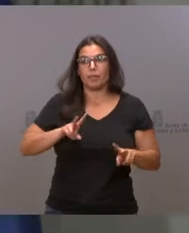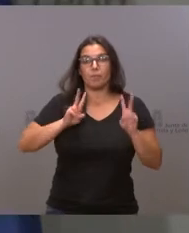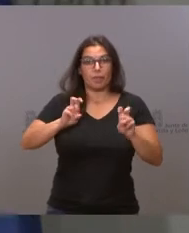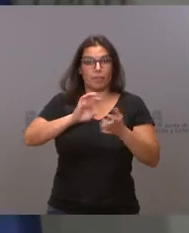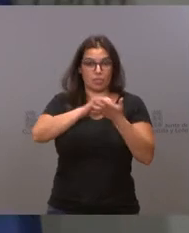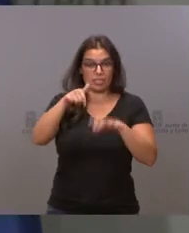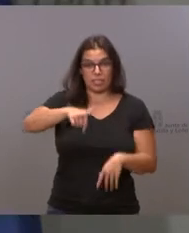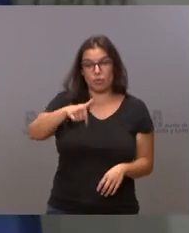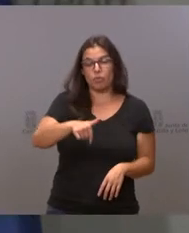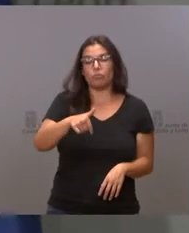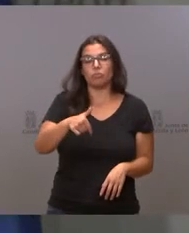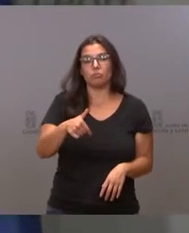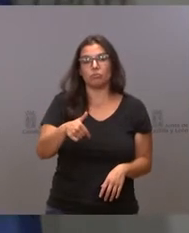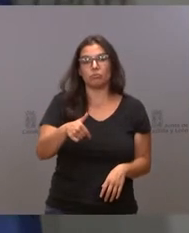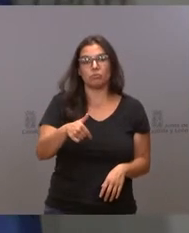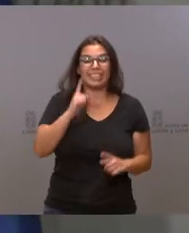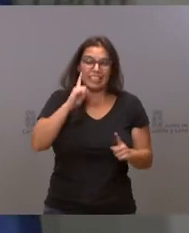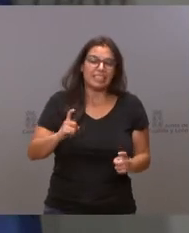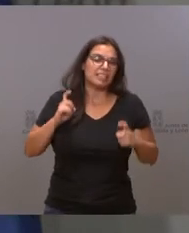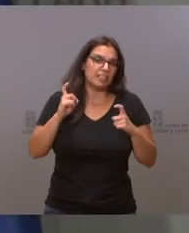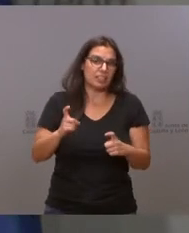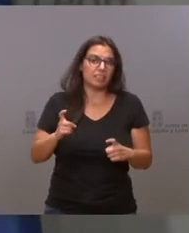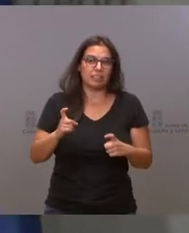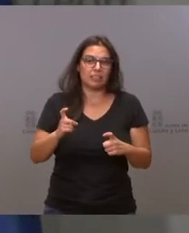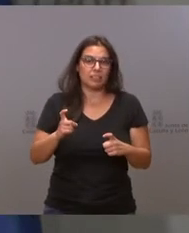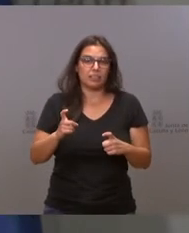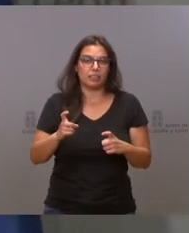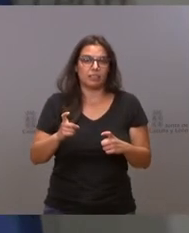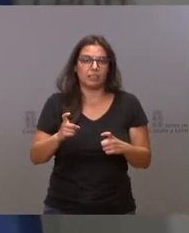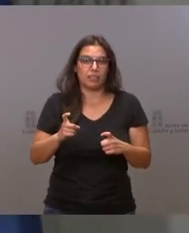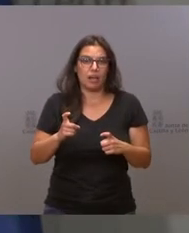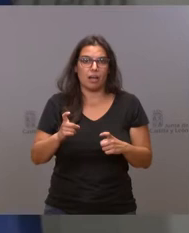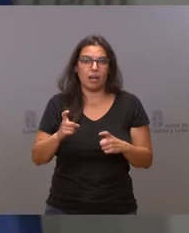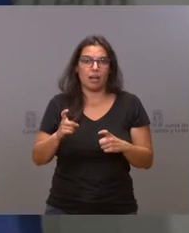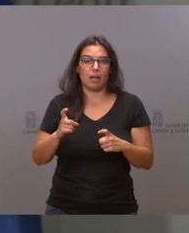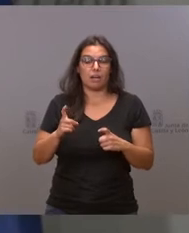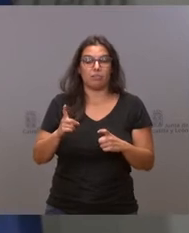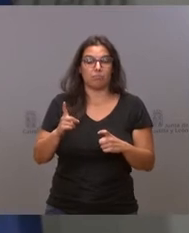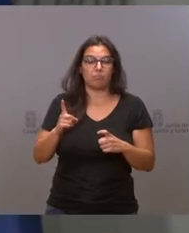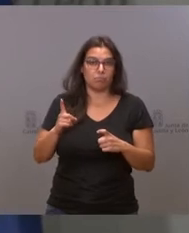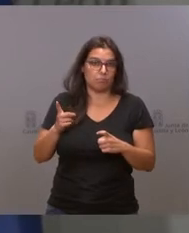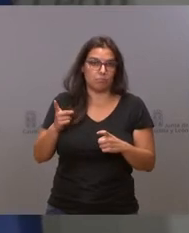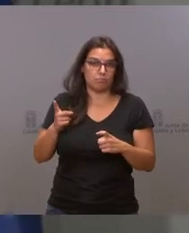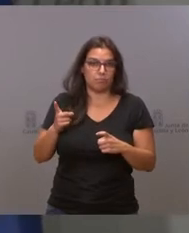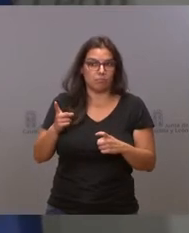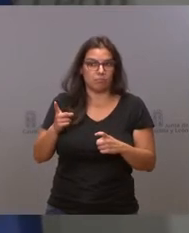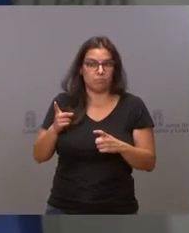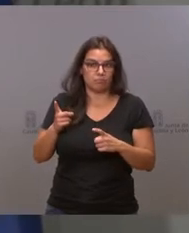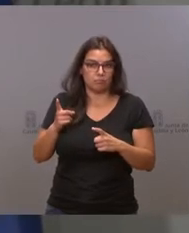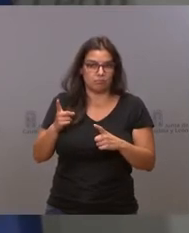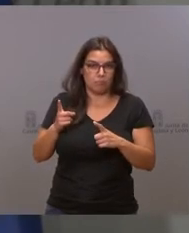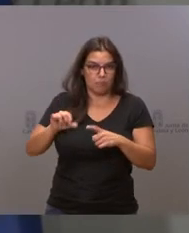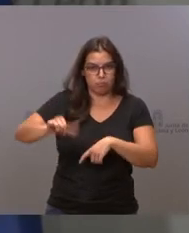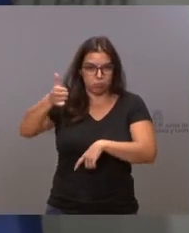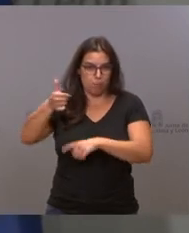va a intentar recorrer y evitar que esta medida se adopte para el conjunto